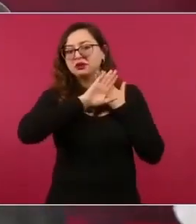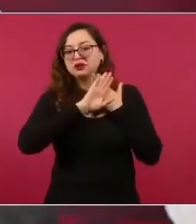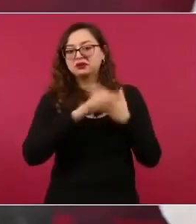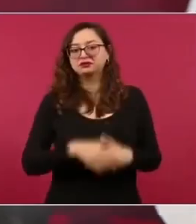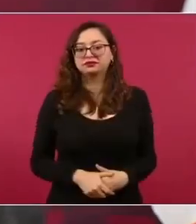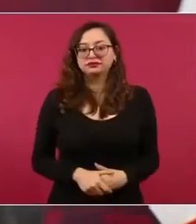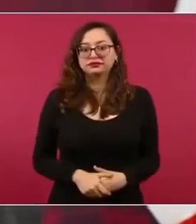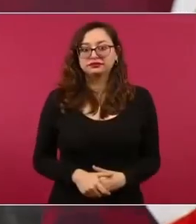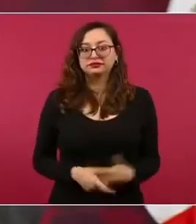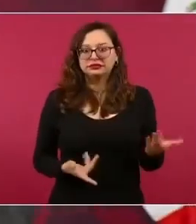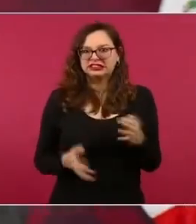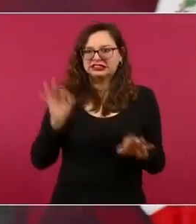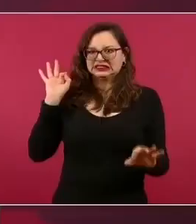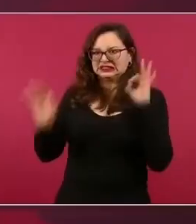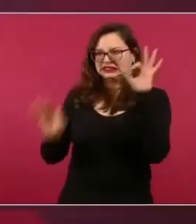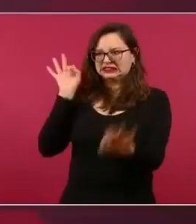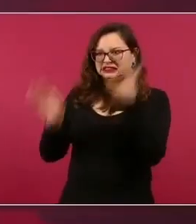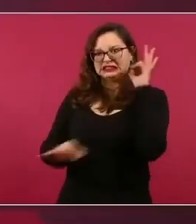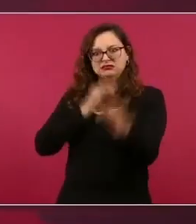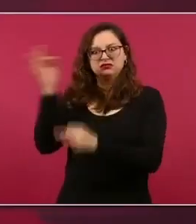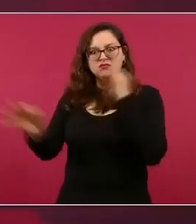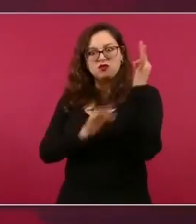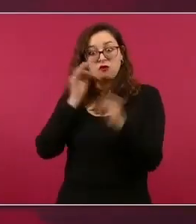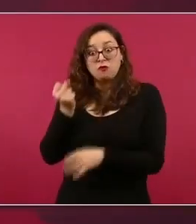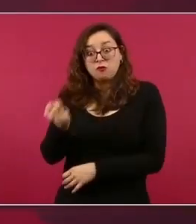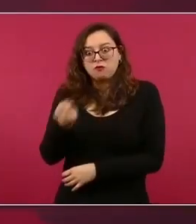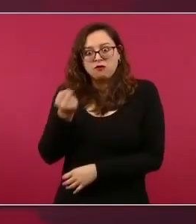atolondrados pero